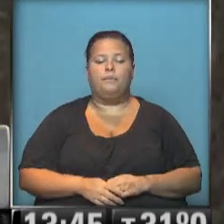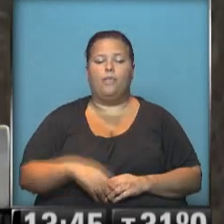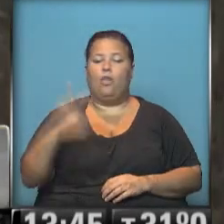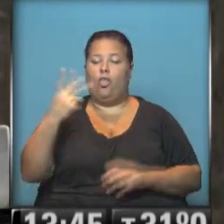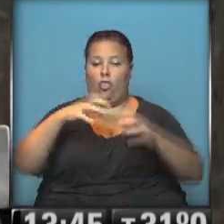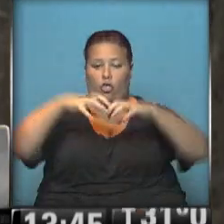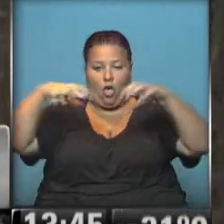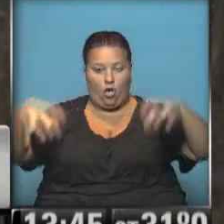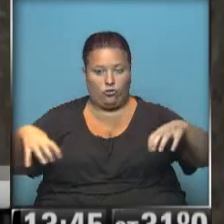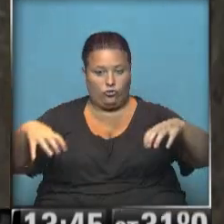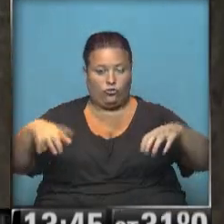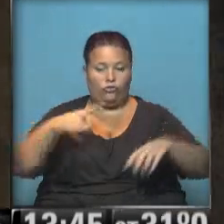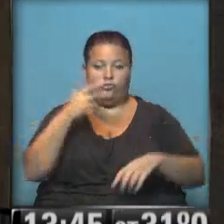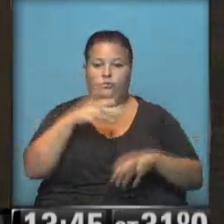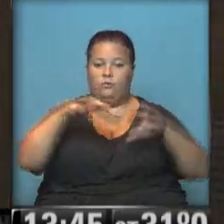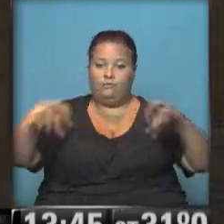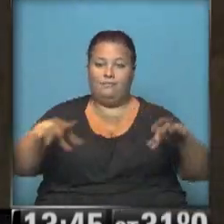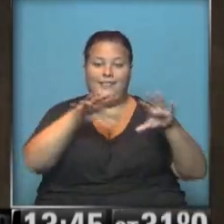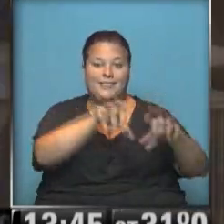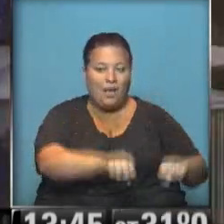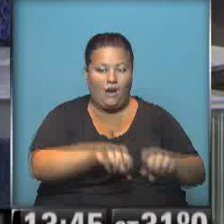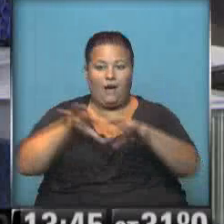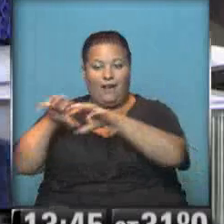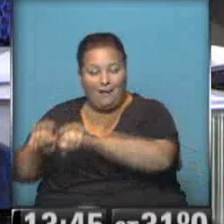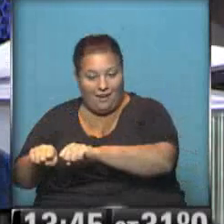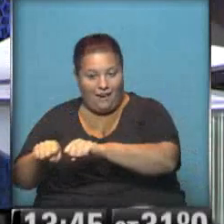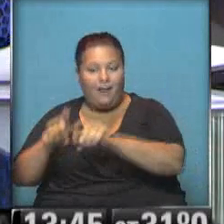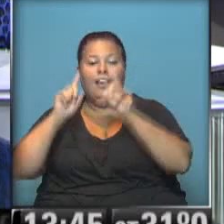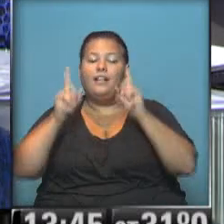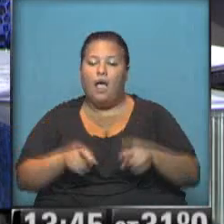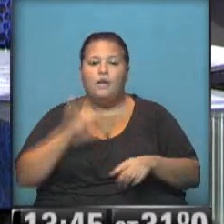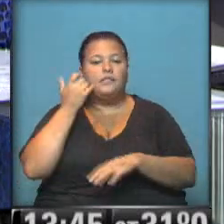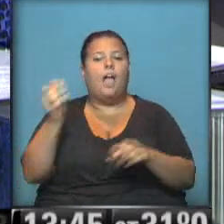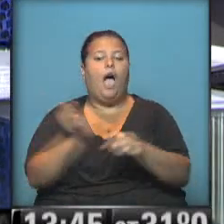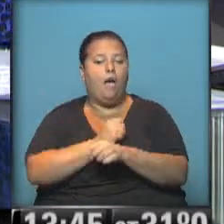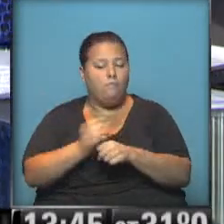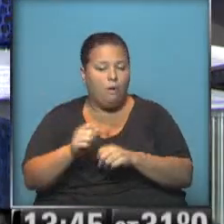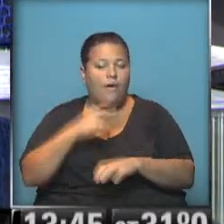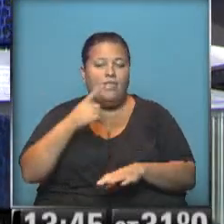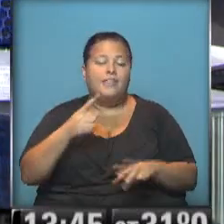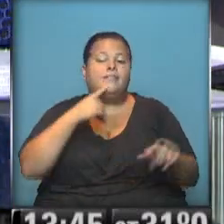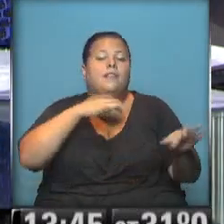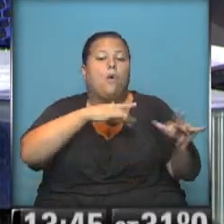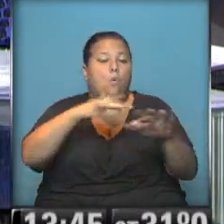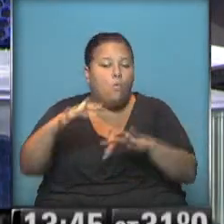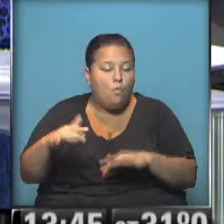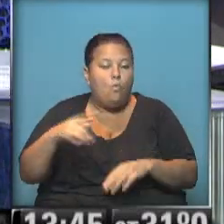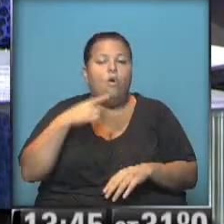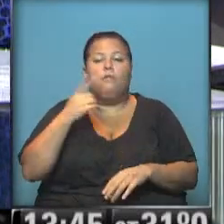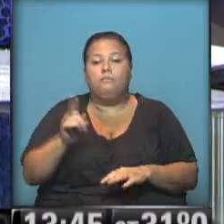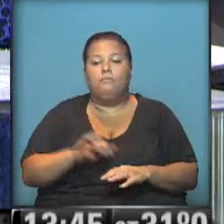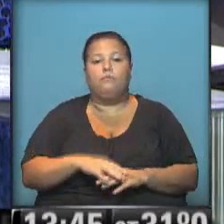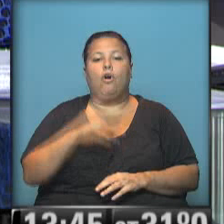ambas tombas de rehenes también estarían confirmando las versiones que hablaban